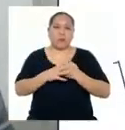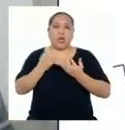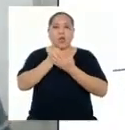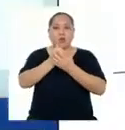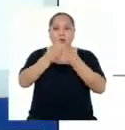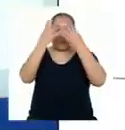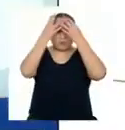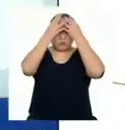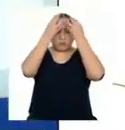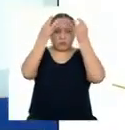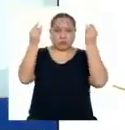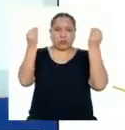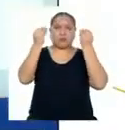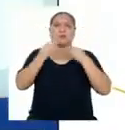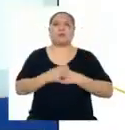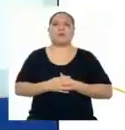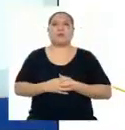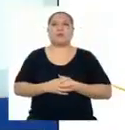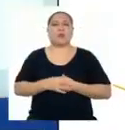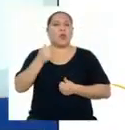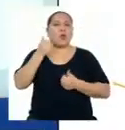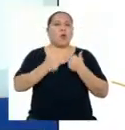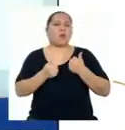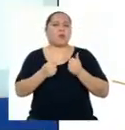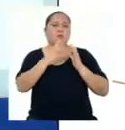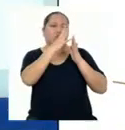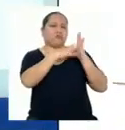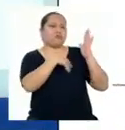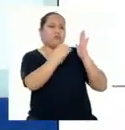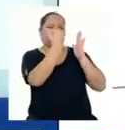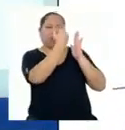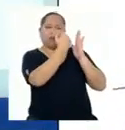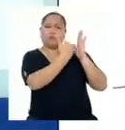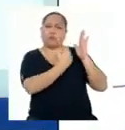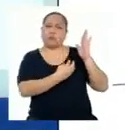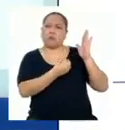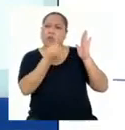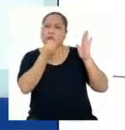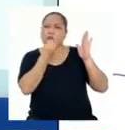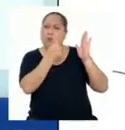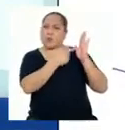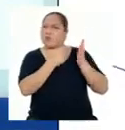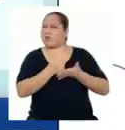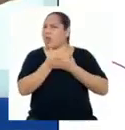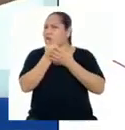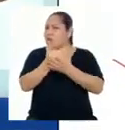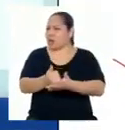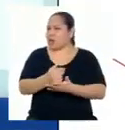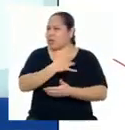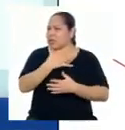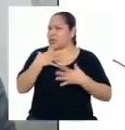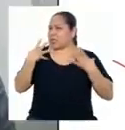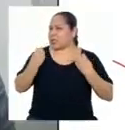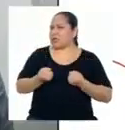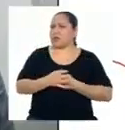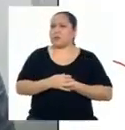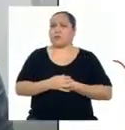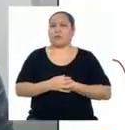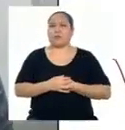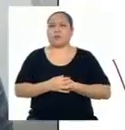despejar nuestra mente. ¿Y qué rutinas de alimentación creen que nos pueden ayudar a sentirnos saludables?